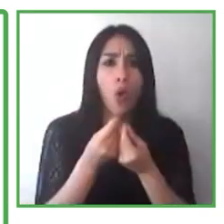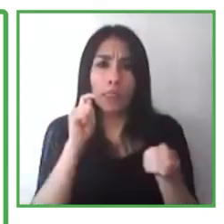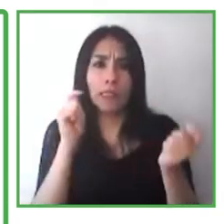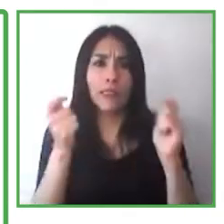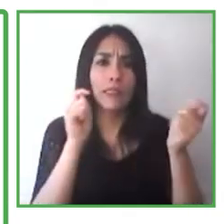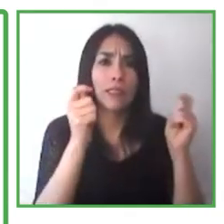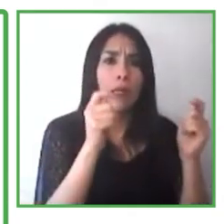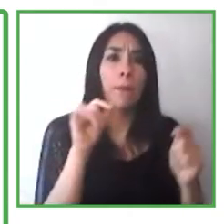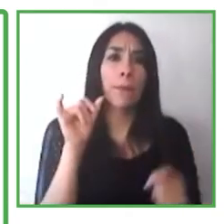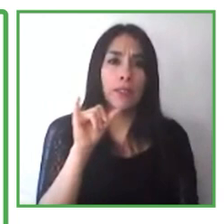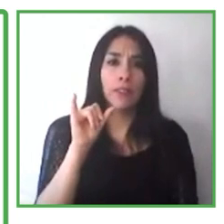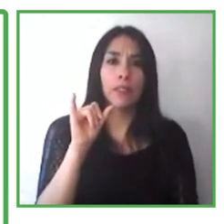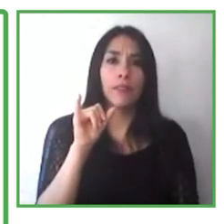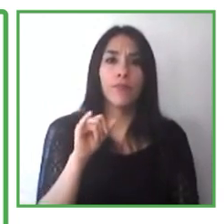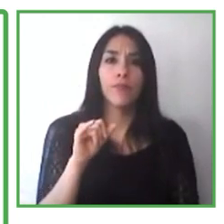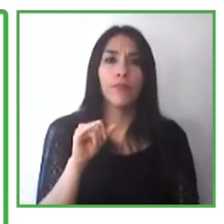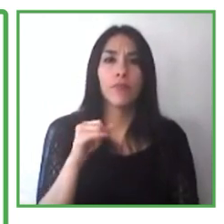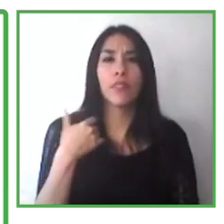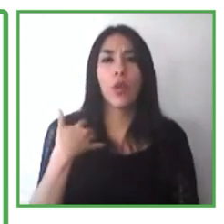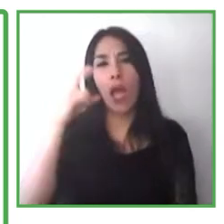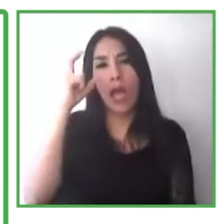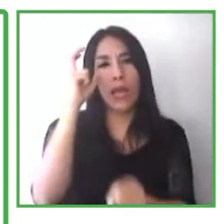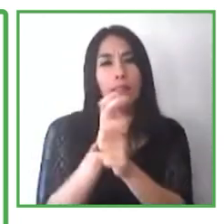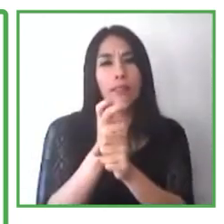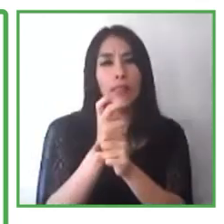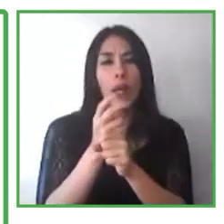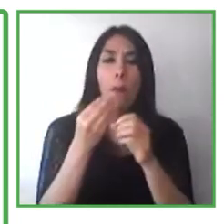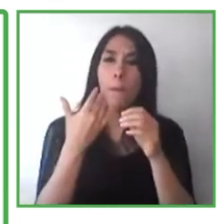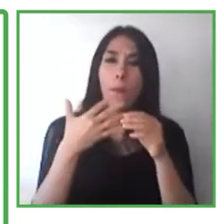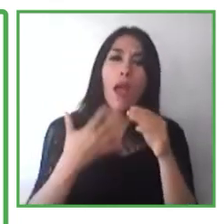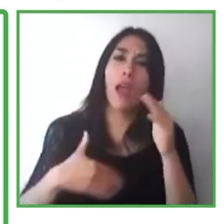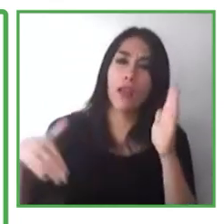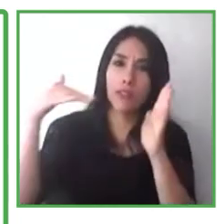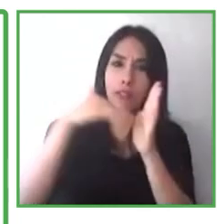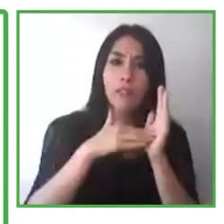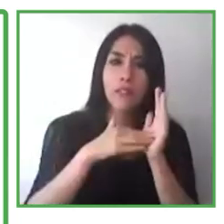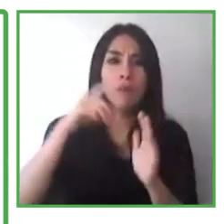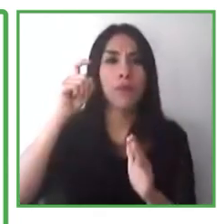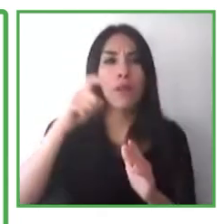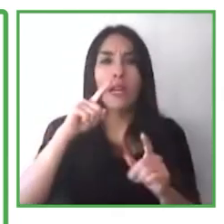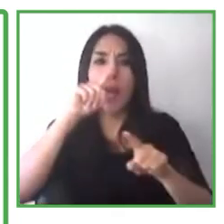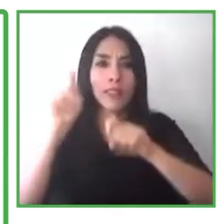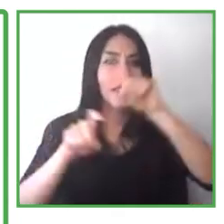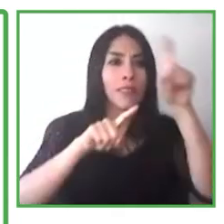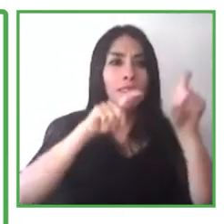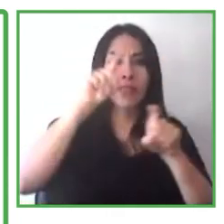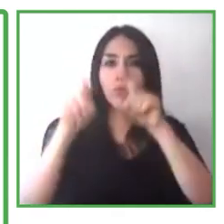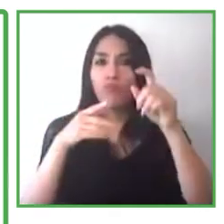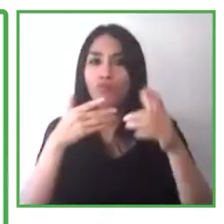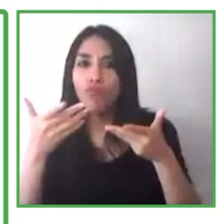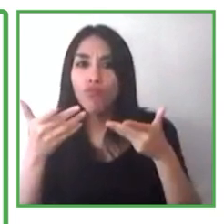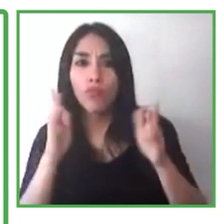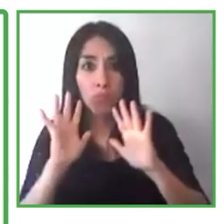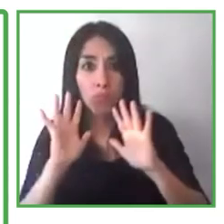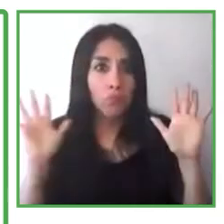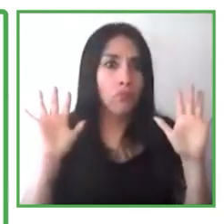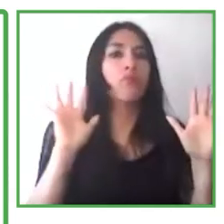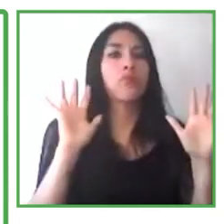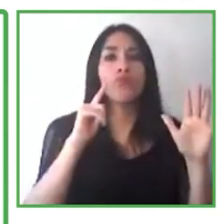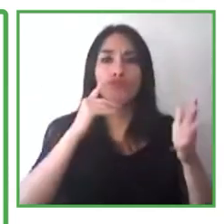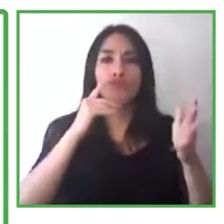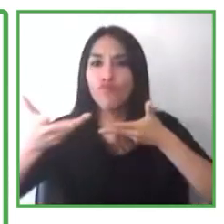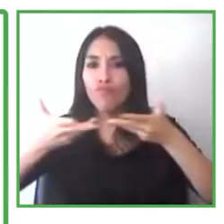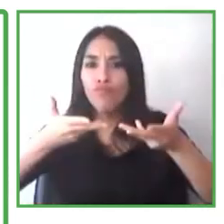porque requieren mucho discusiones, conversaciones. A veces no son conversaciones fáciles porque, obviamente,